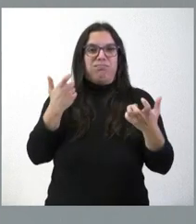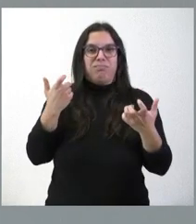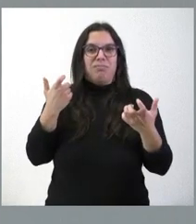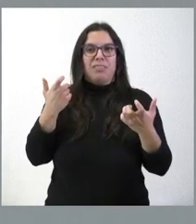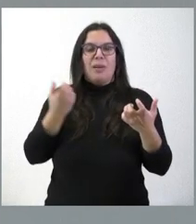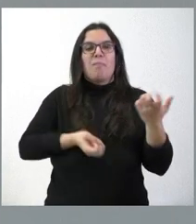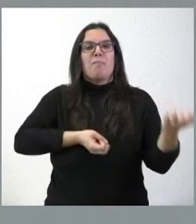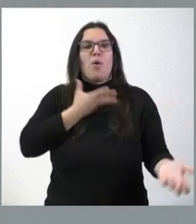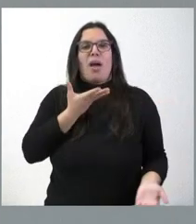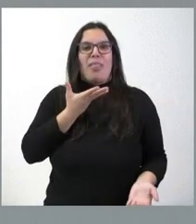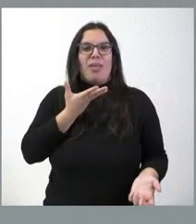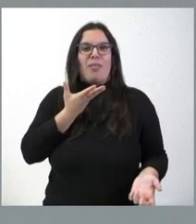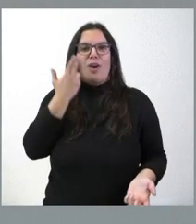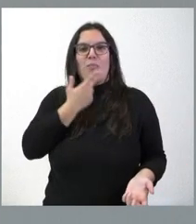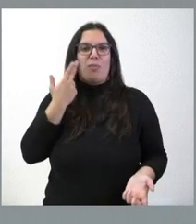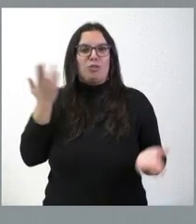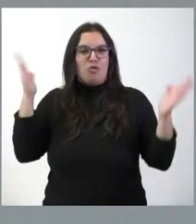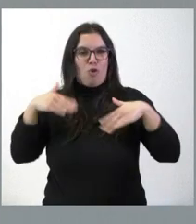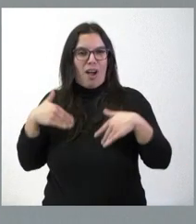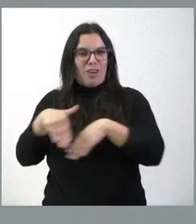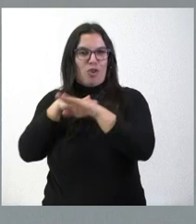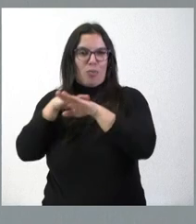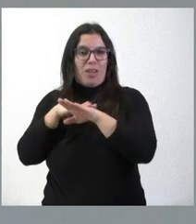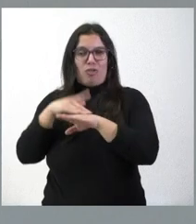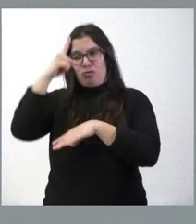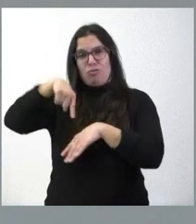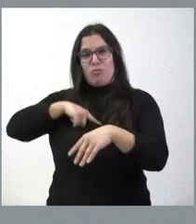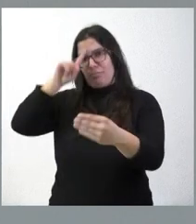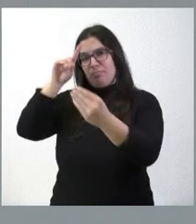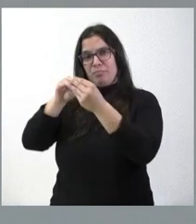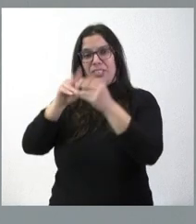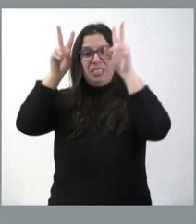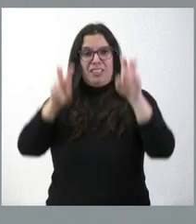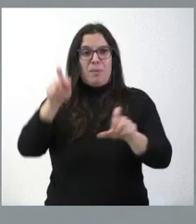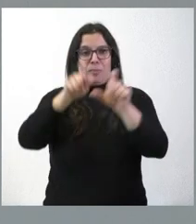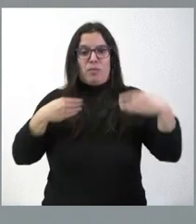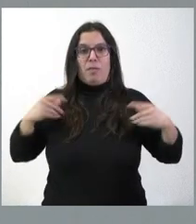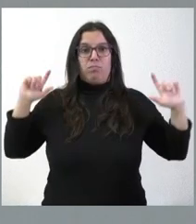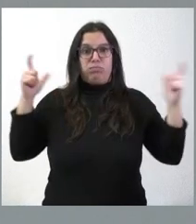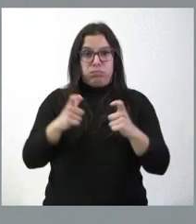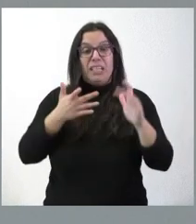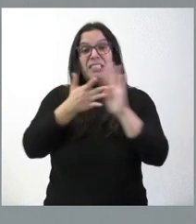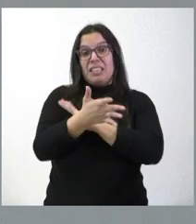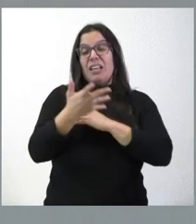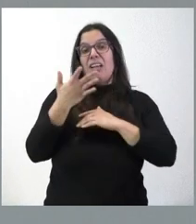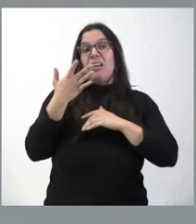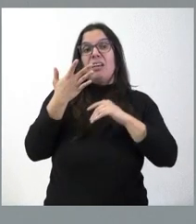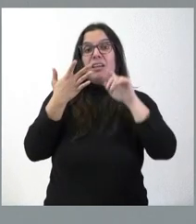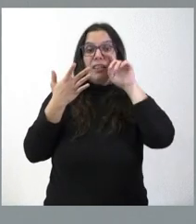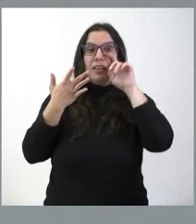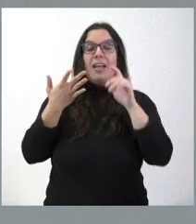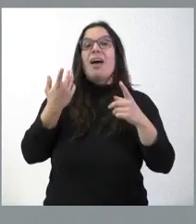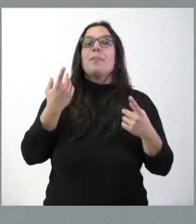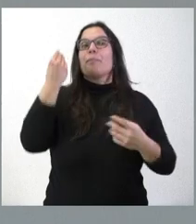es la vocación de falta de compromiso del gobierno hacia la España con problemas demográficos, donde cuando se trata de descentralizar